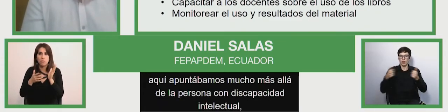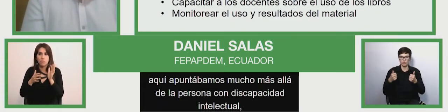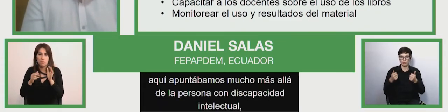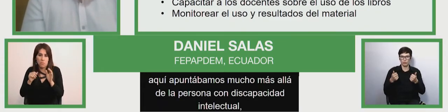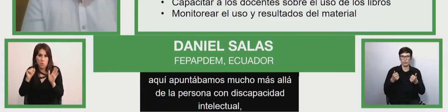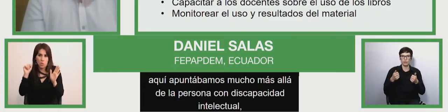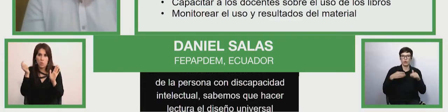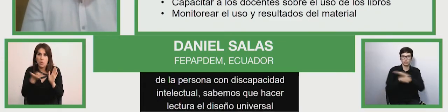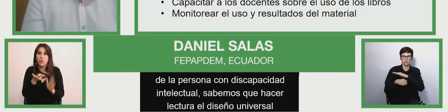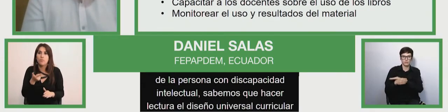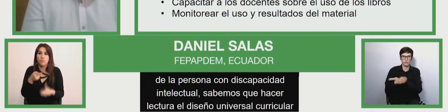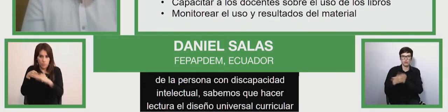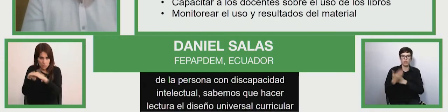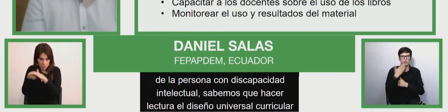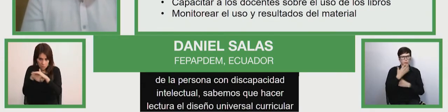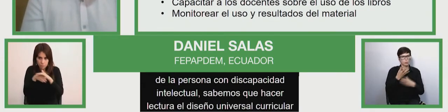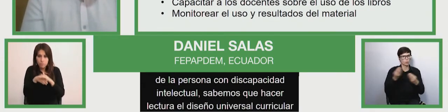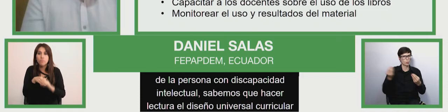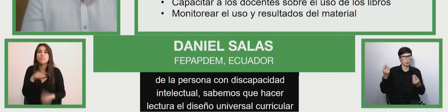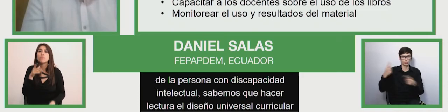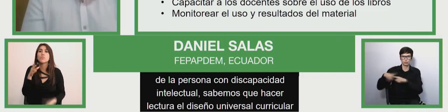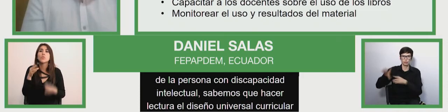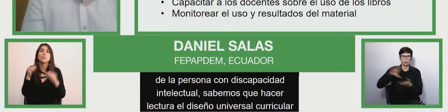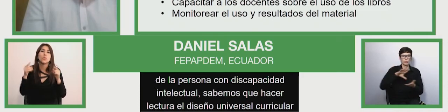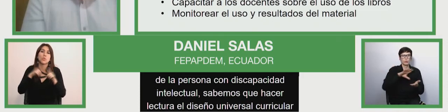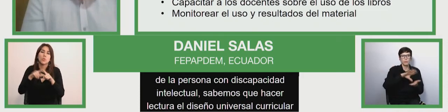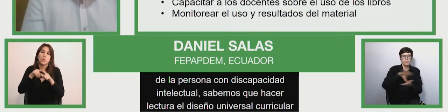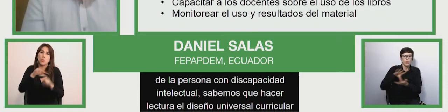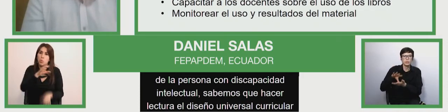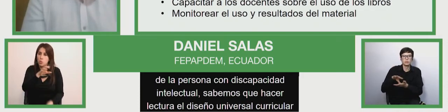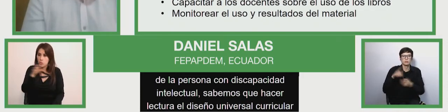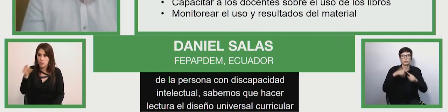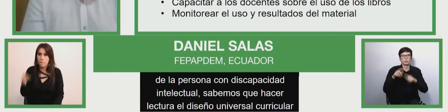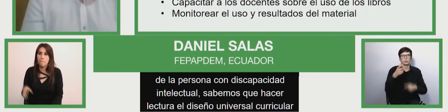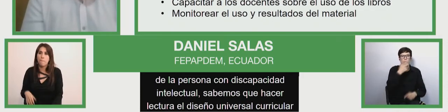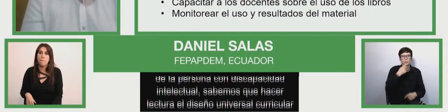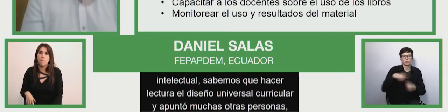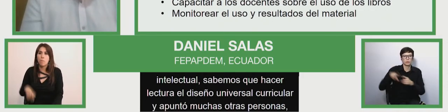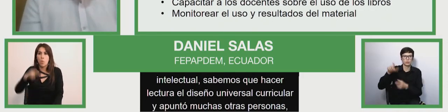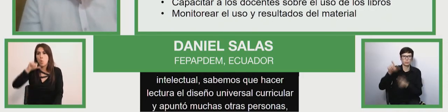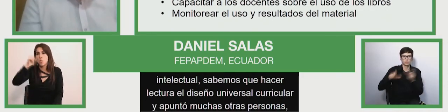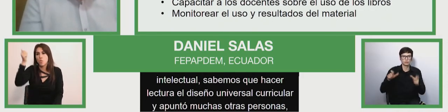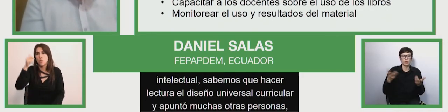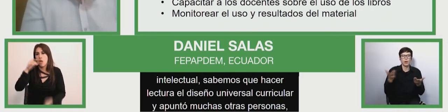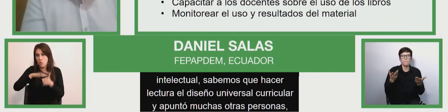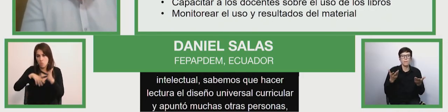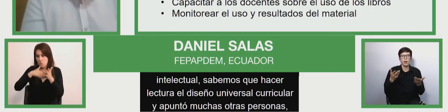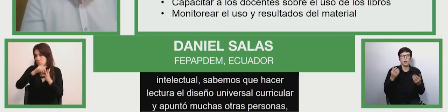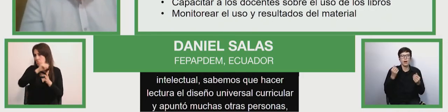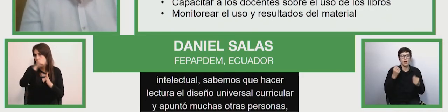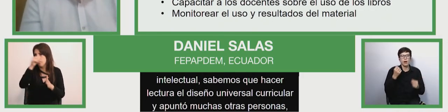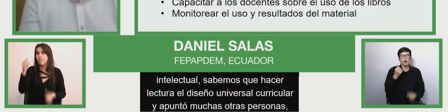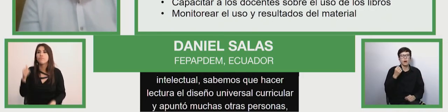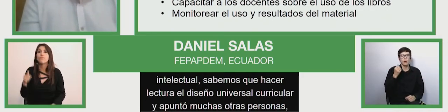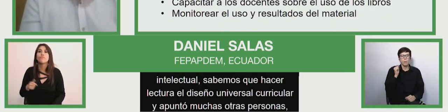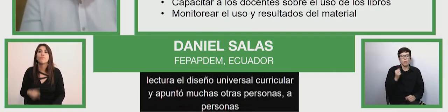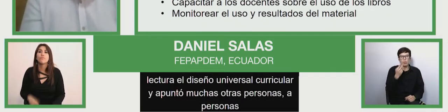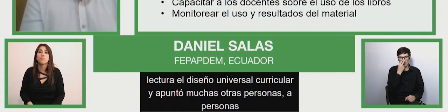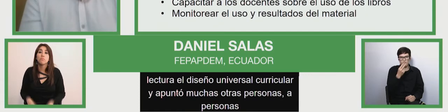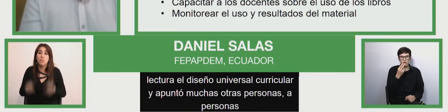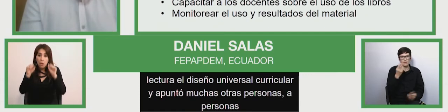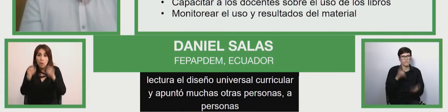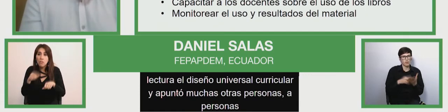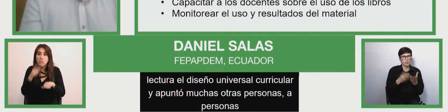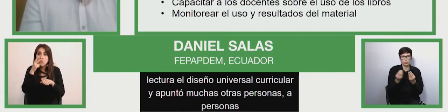textos apuntan a muchas otras personas, a personas en cuestión de desplazamientos humanitarios, que estábamos viviendo muchísimo en el país,